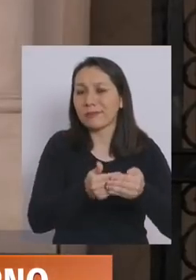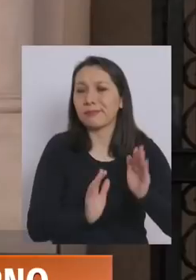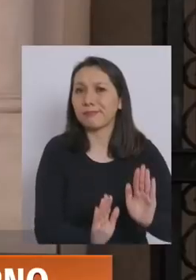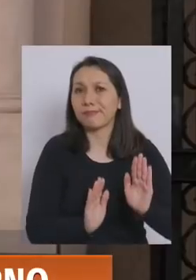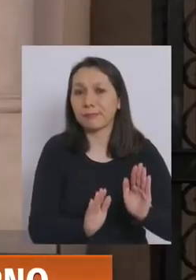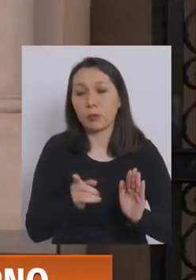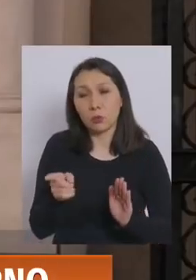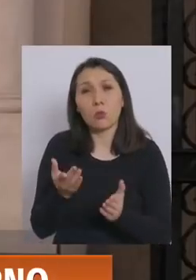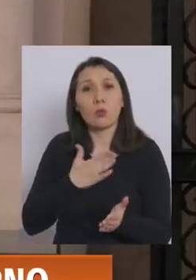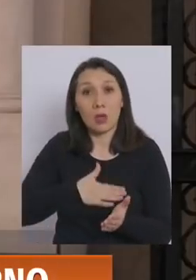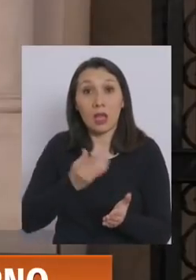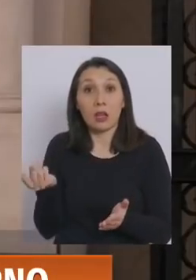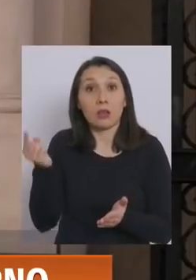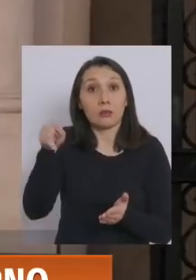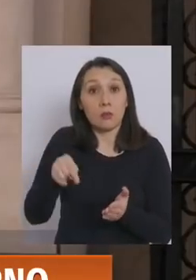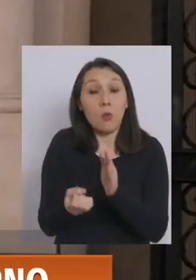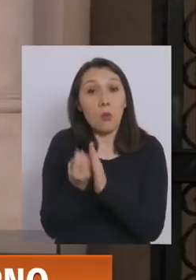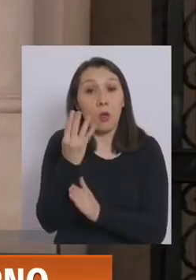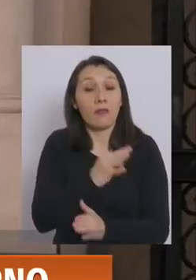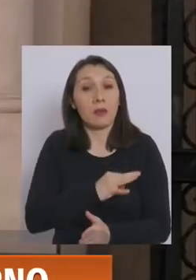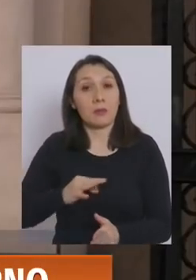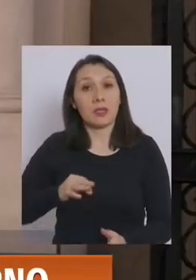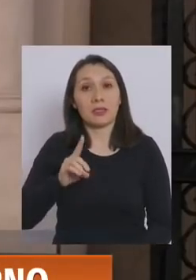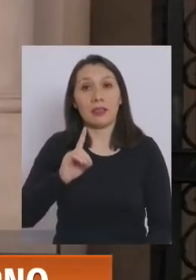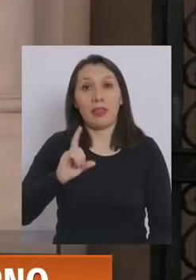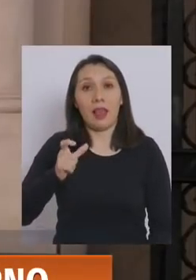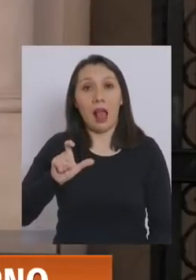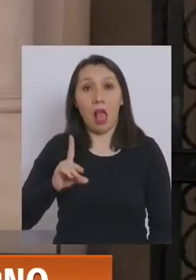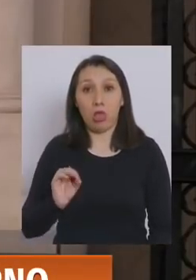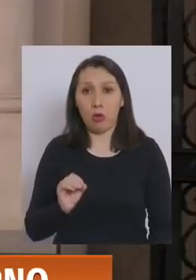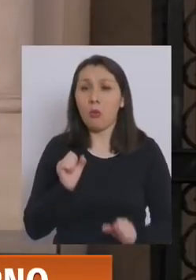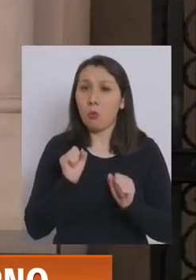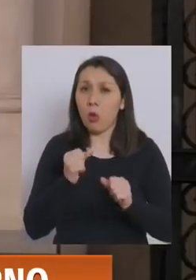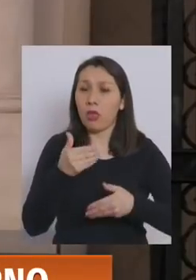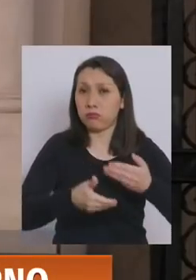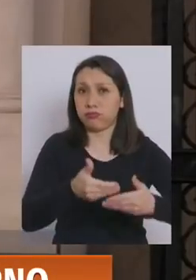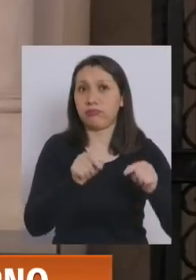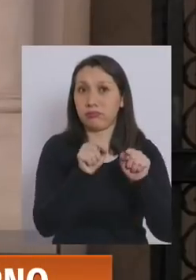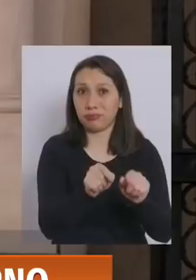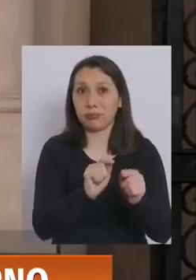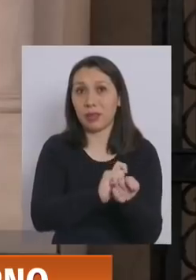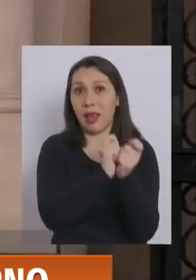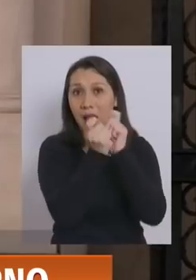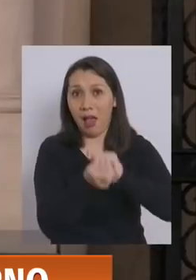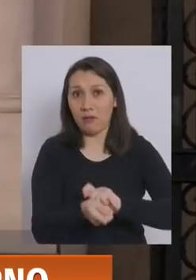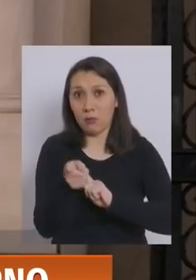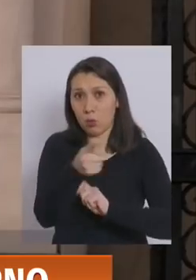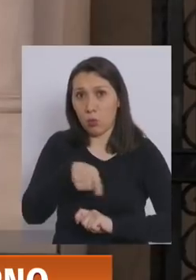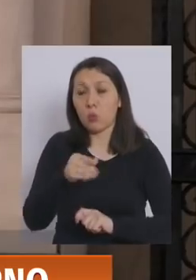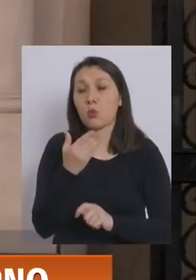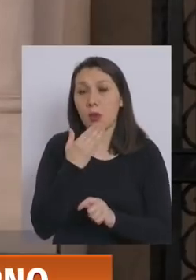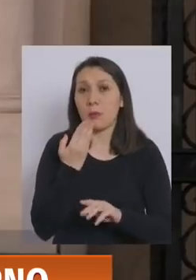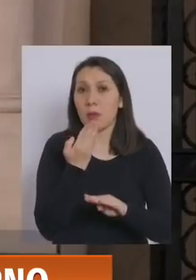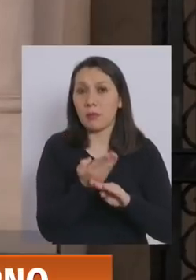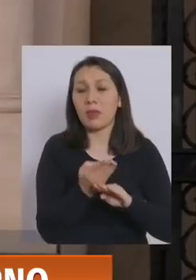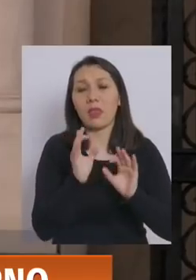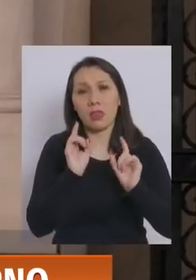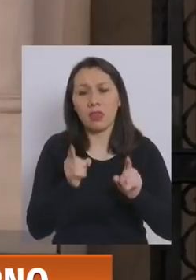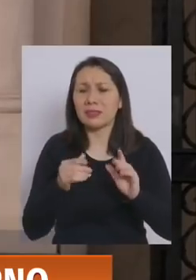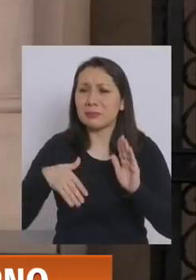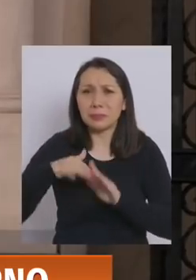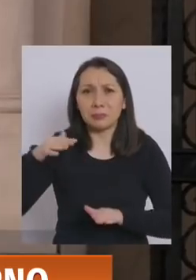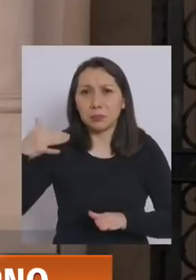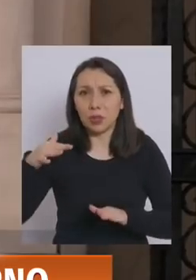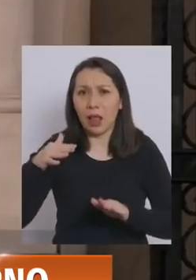¿Espera finalmente que con la llegada del Ministro Delgado se logre sacar adelante esta reforma que ustedes mismos también han catalogado como